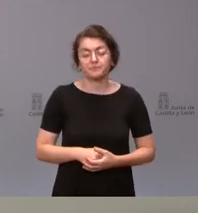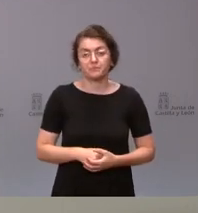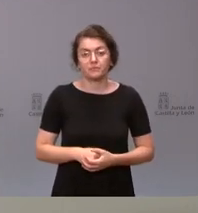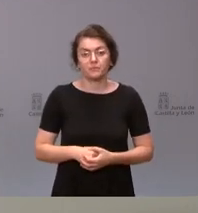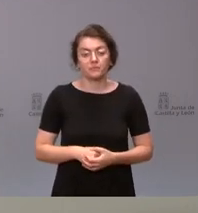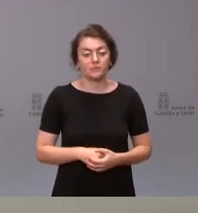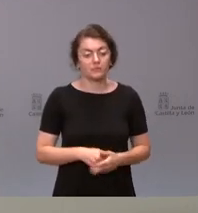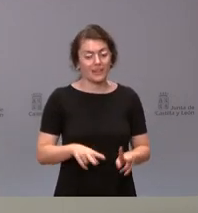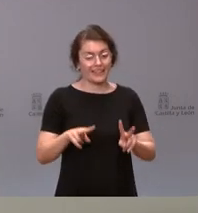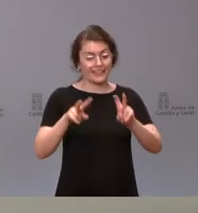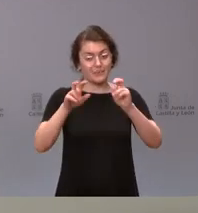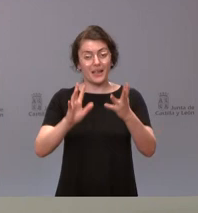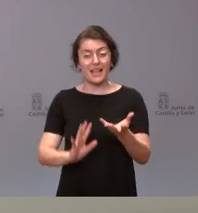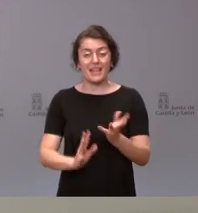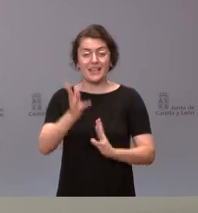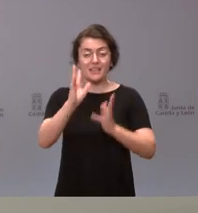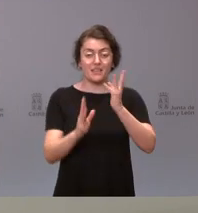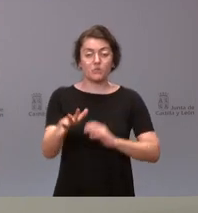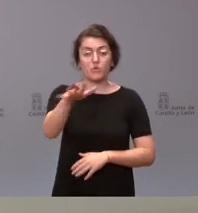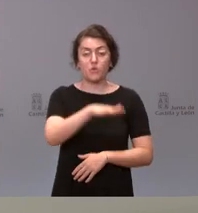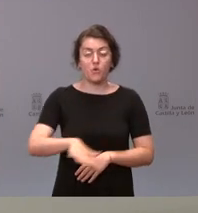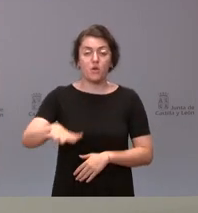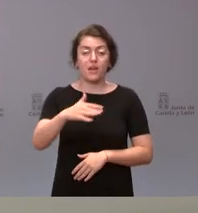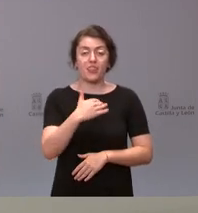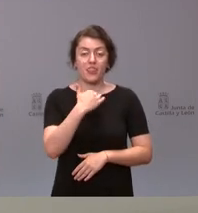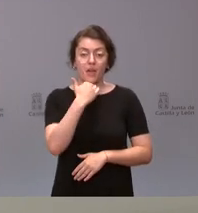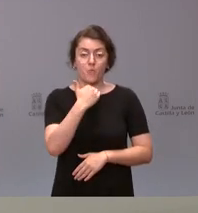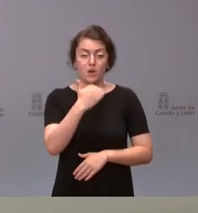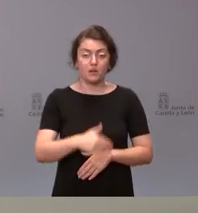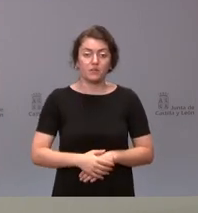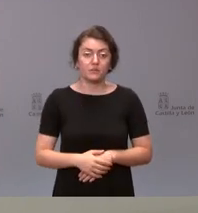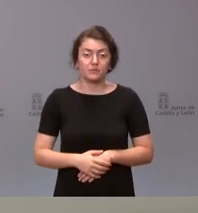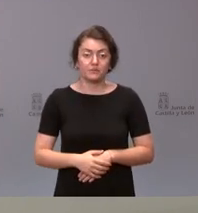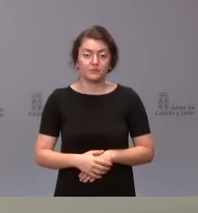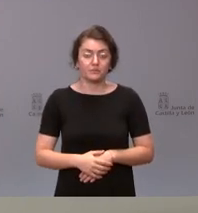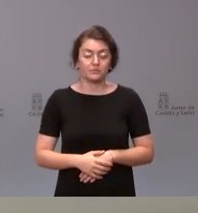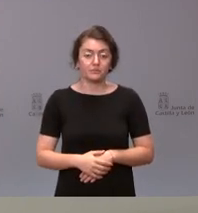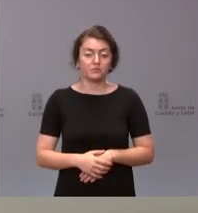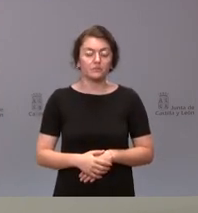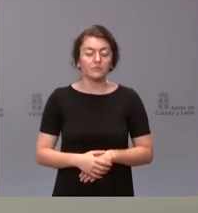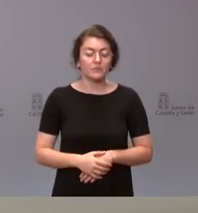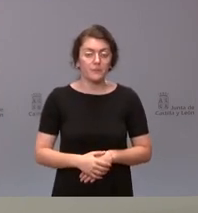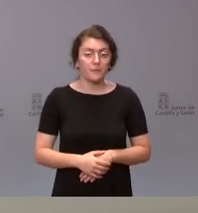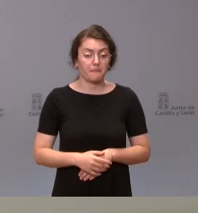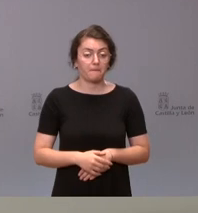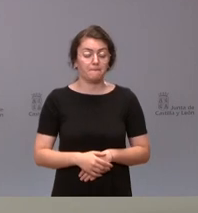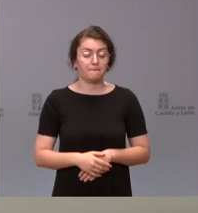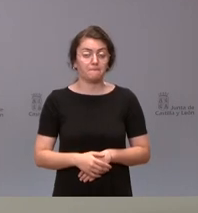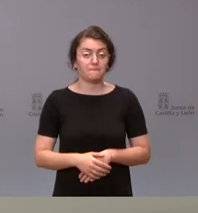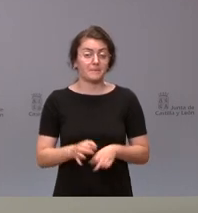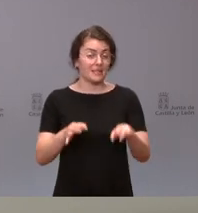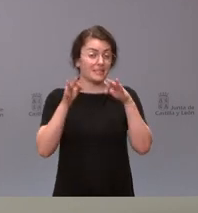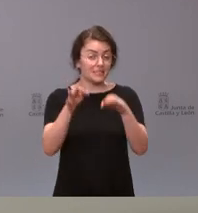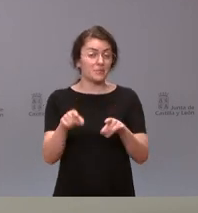Respecto del incendio de Zamora, estamos hablando de que siempre las categorías